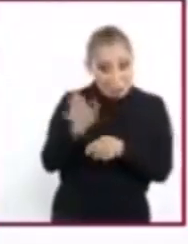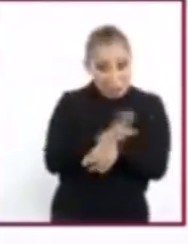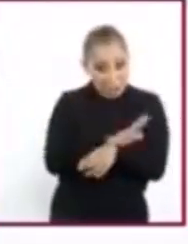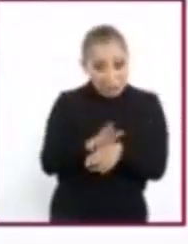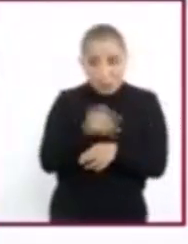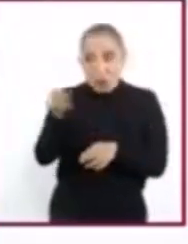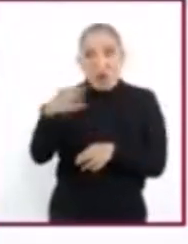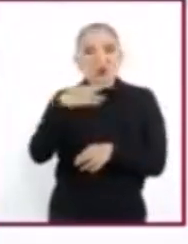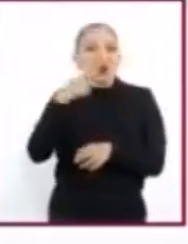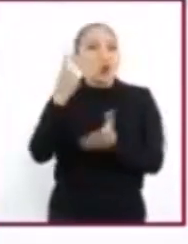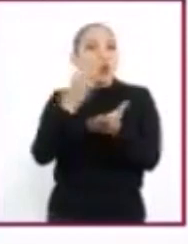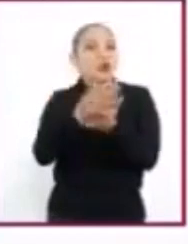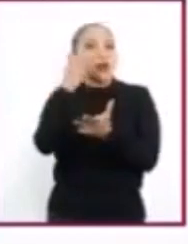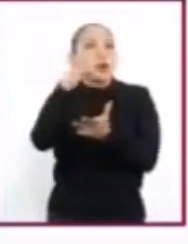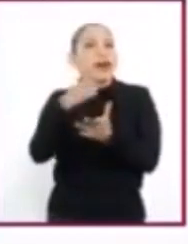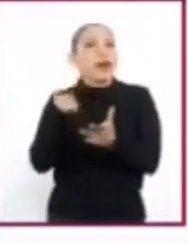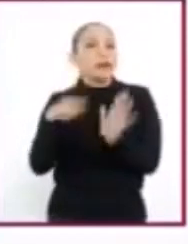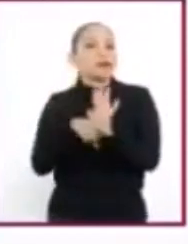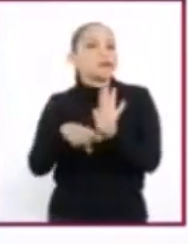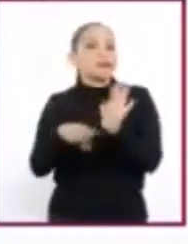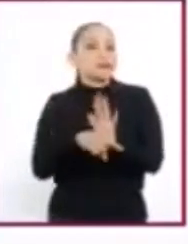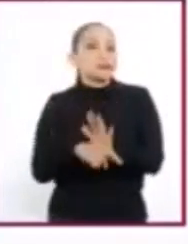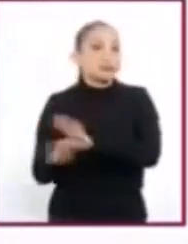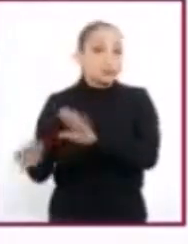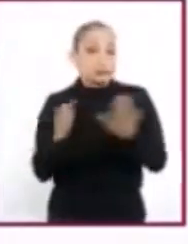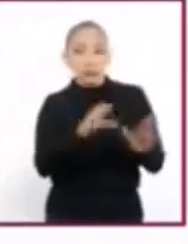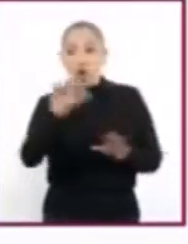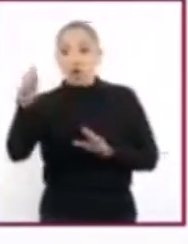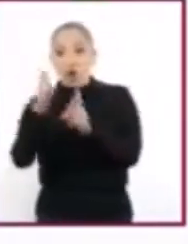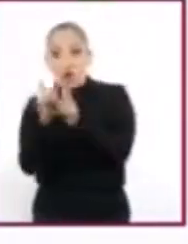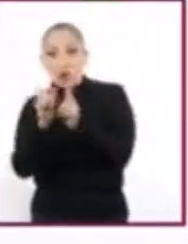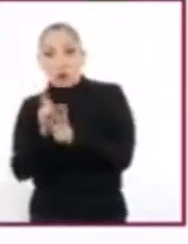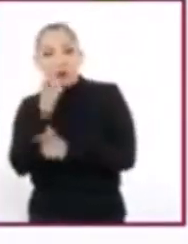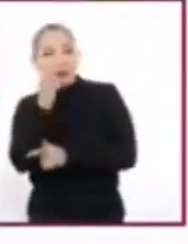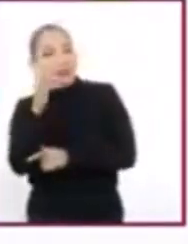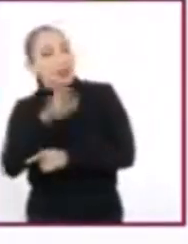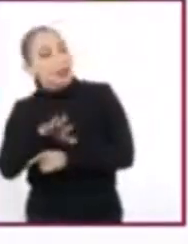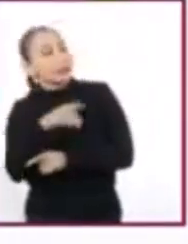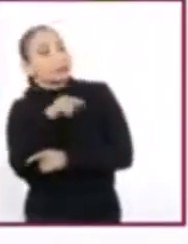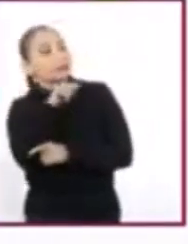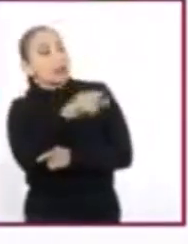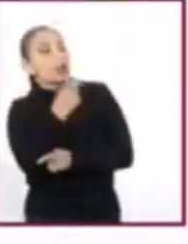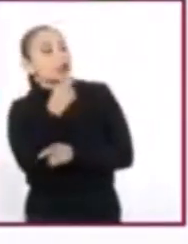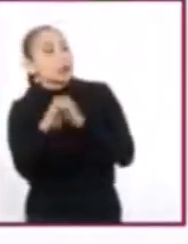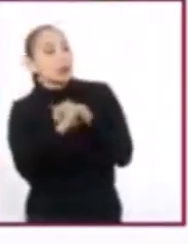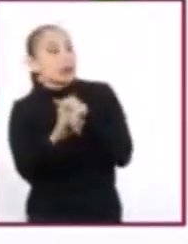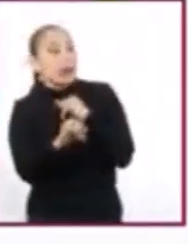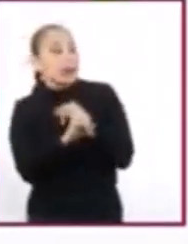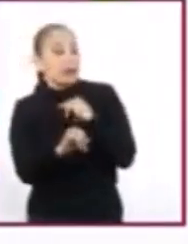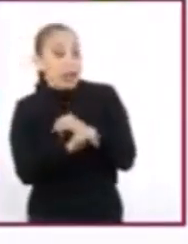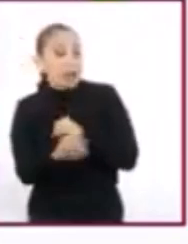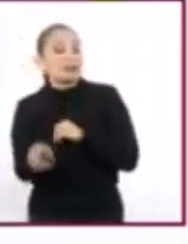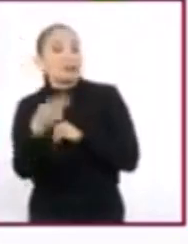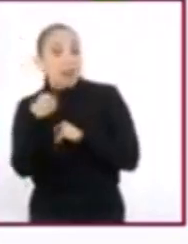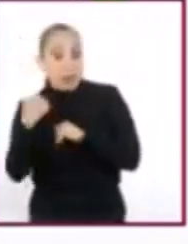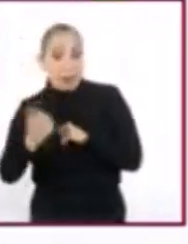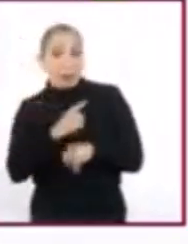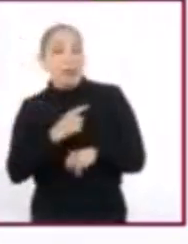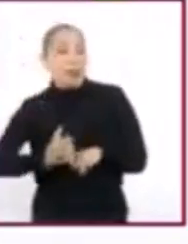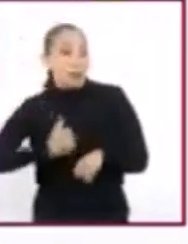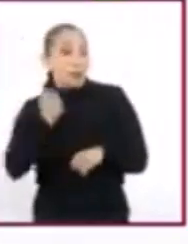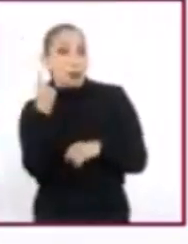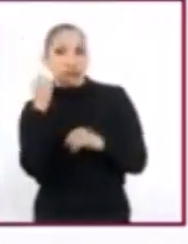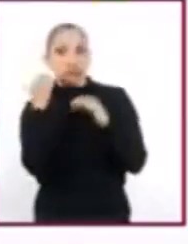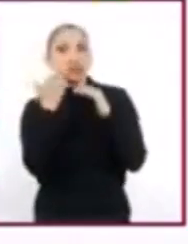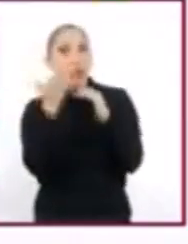porque se usan solamente de manera negativa. Mientras que el otro sector argumenta que el uso de las redes sociales debe aprovecharse por